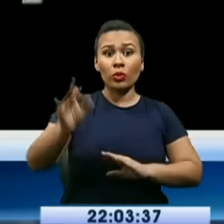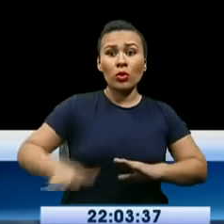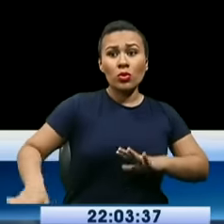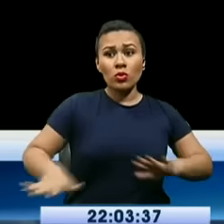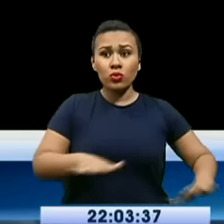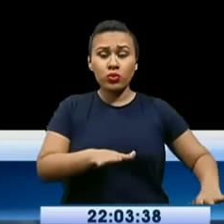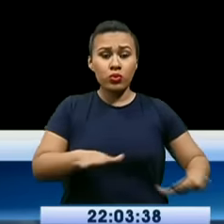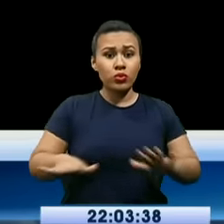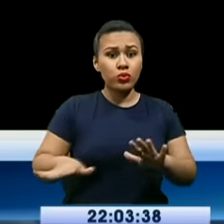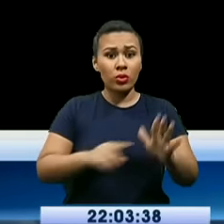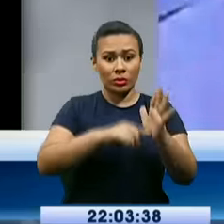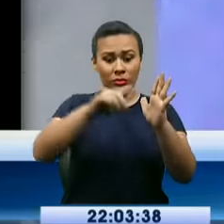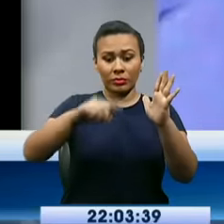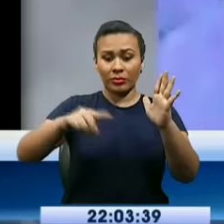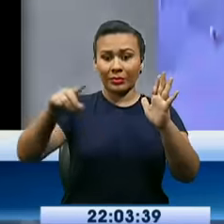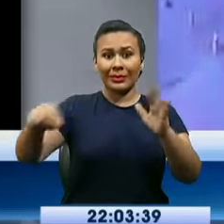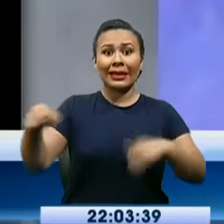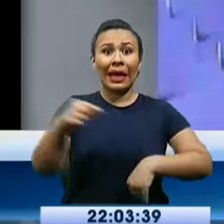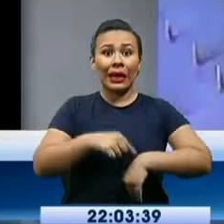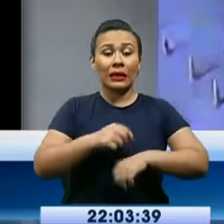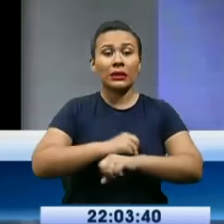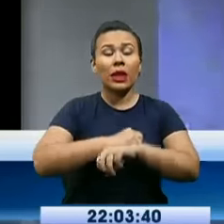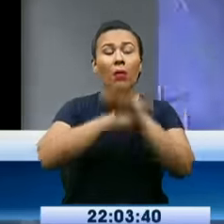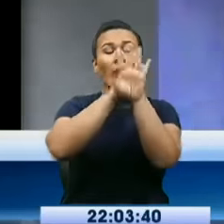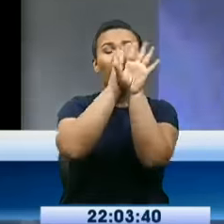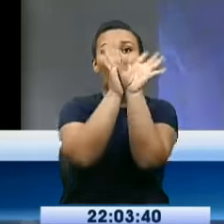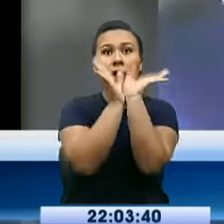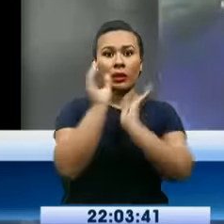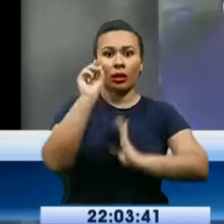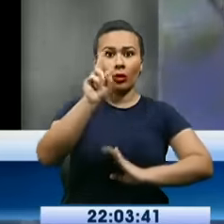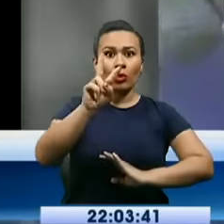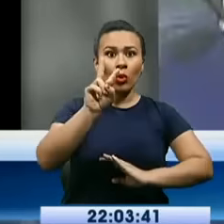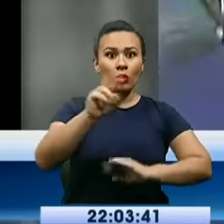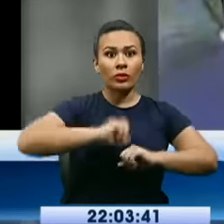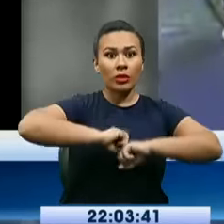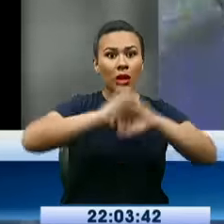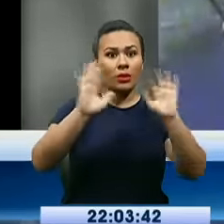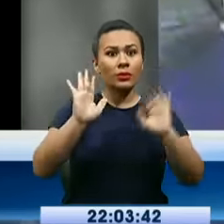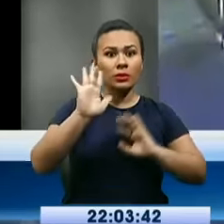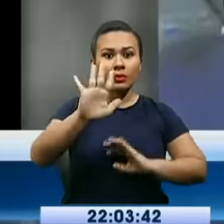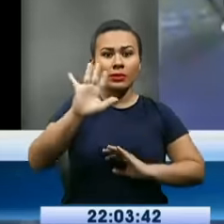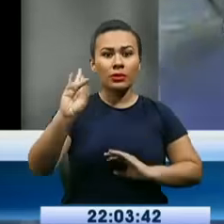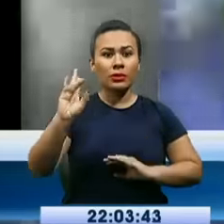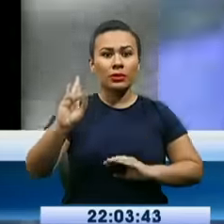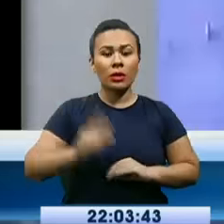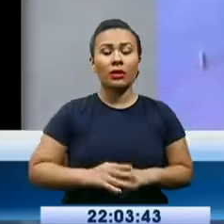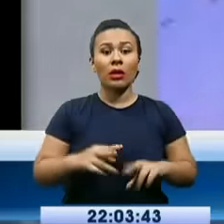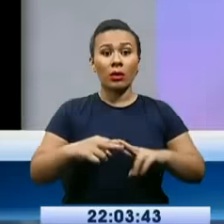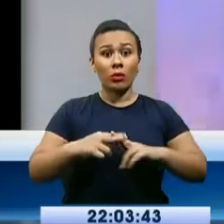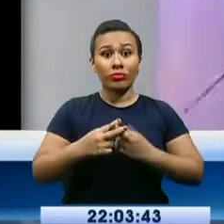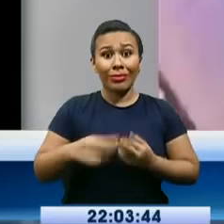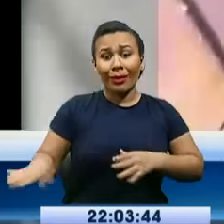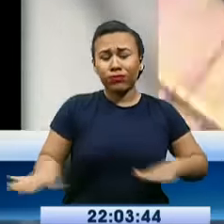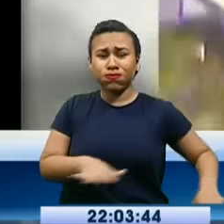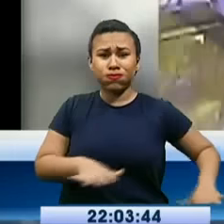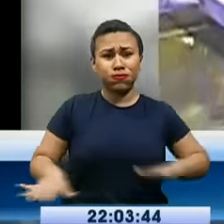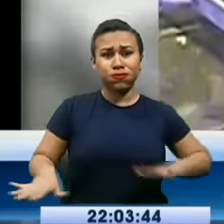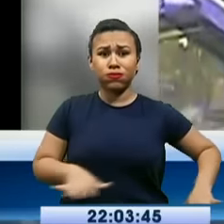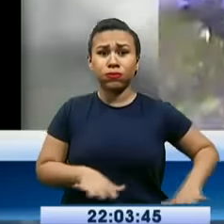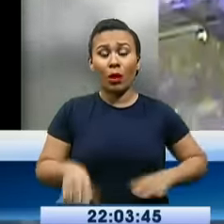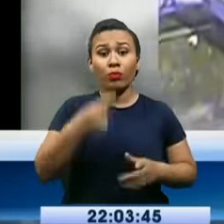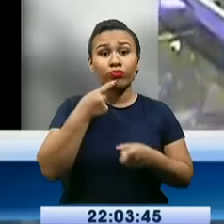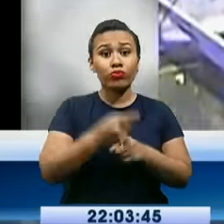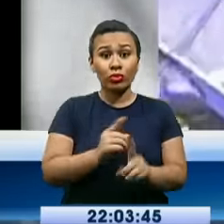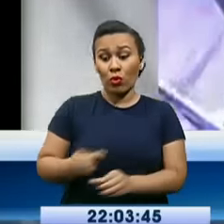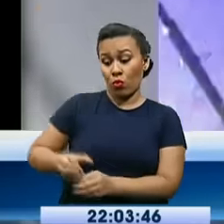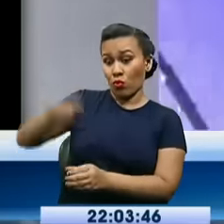Richter, registrado la madrugada este miércoles 18 de mayo. El fuerte movimiento telúrico provocó la caída